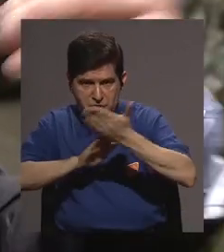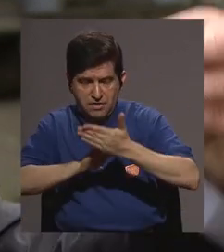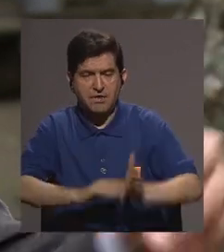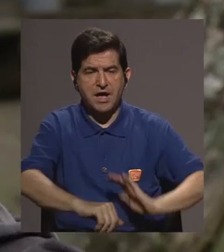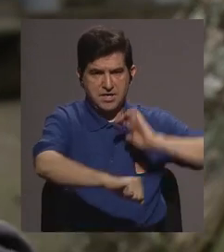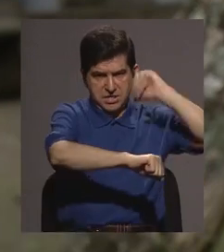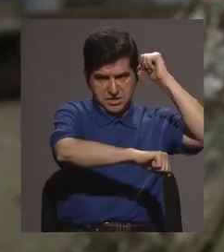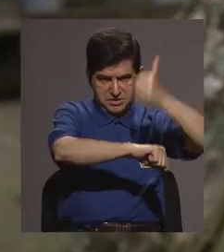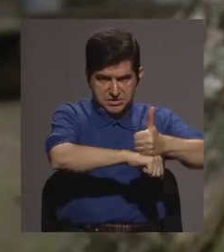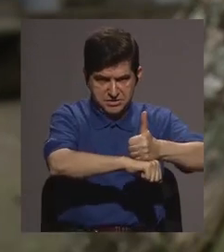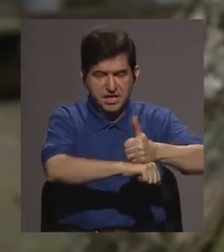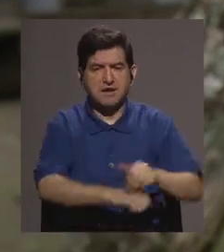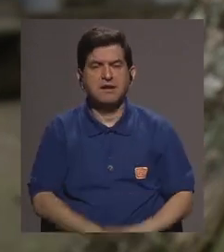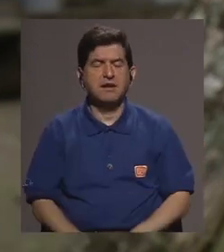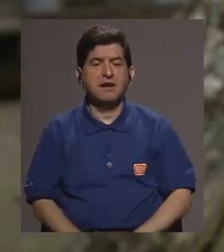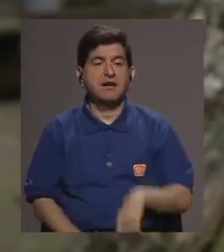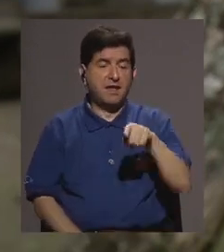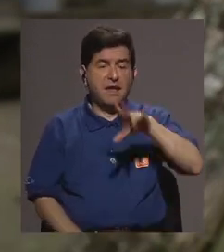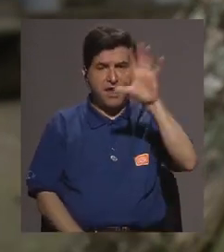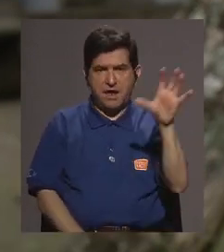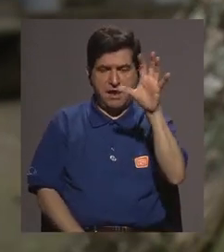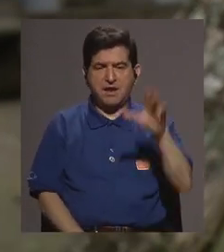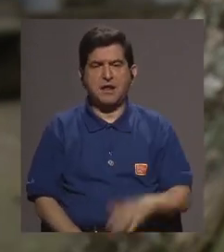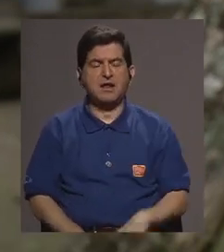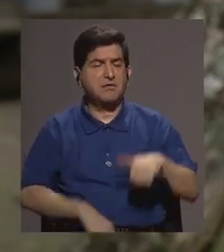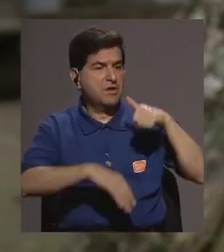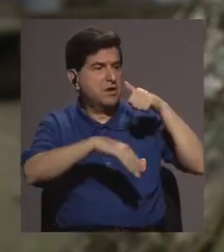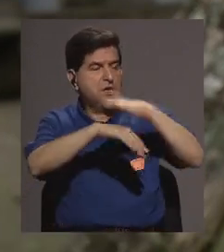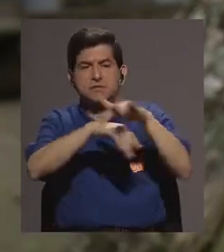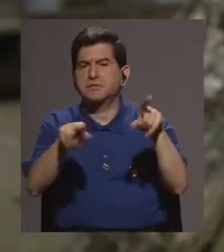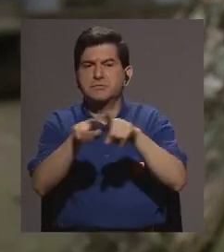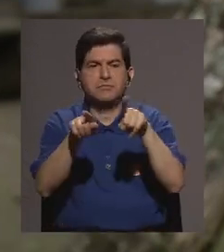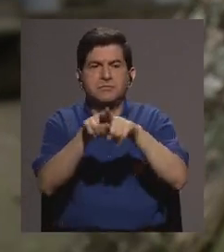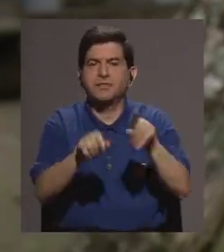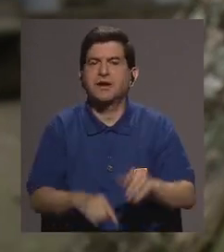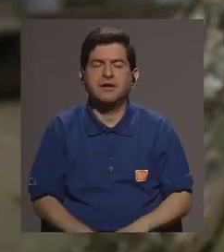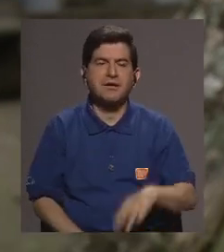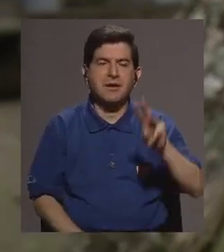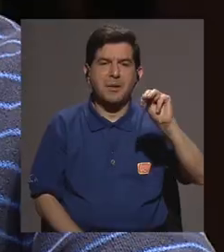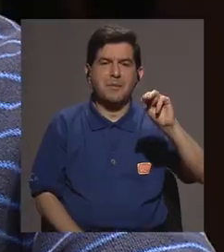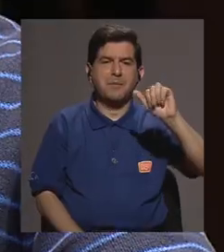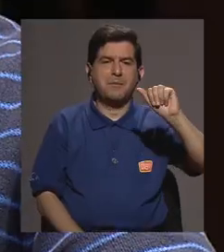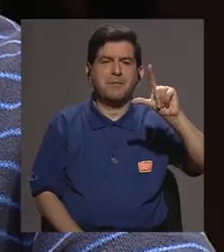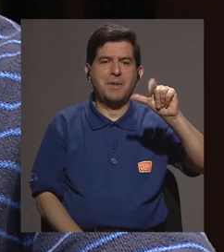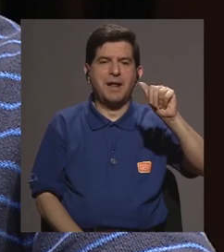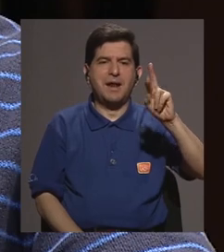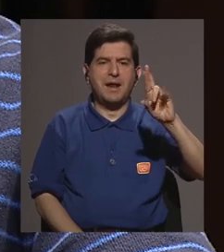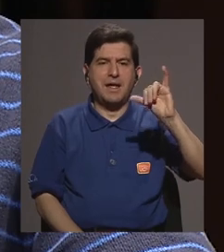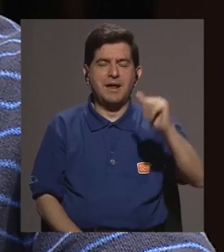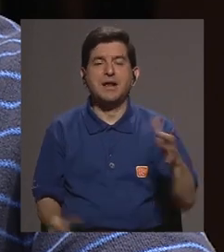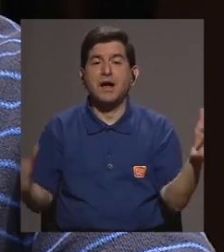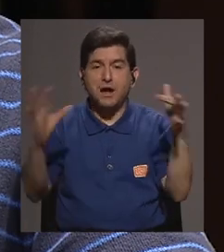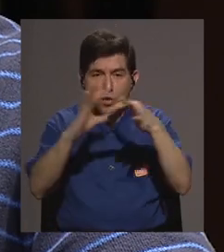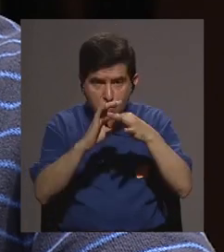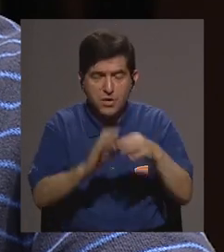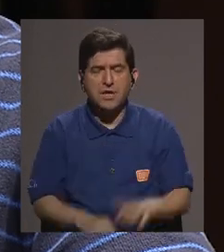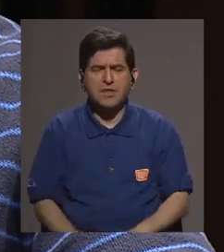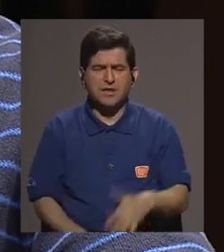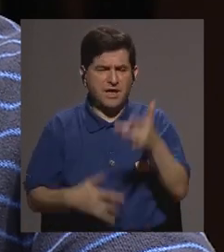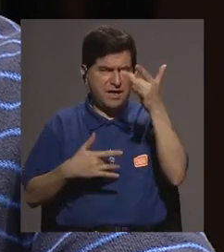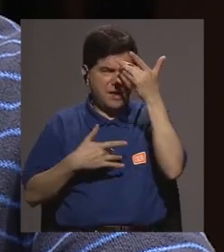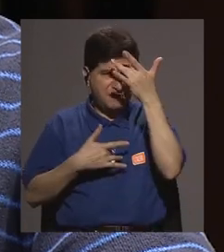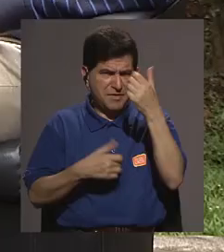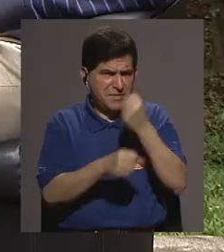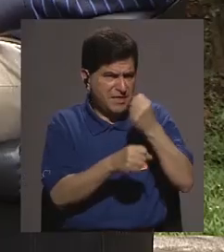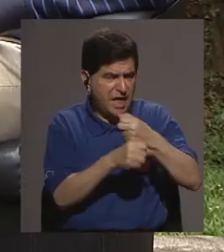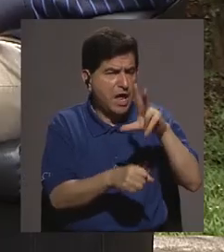zona sur y se instauran o se instalan en la zona del Caribe y para allá va la malaria también que interesante entonces es un tema asociado también no es